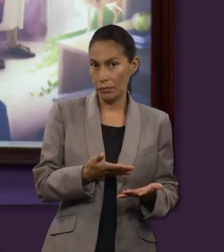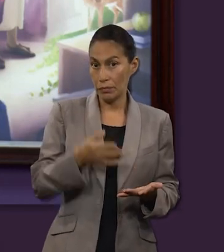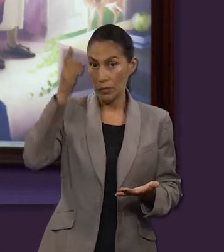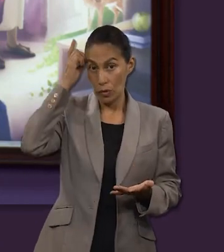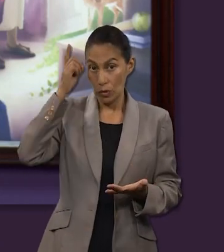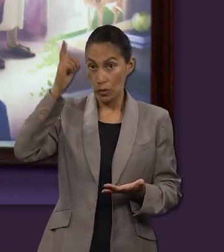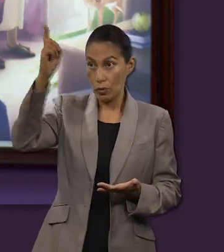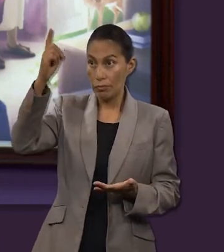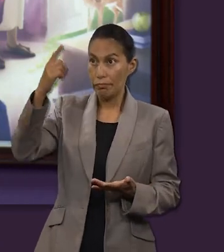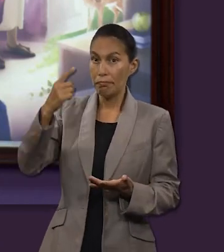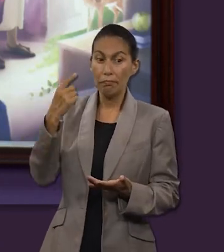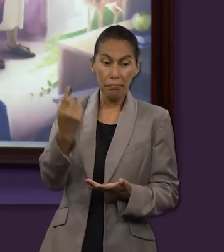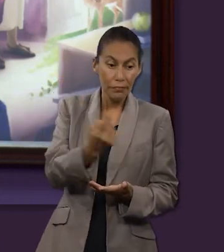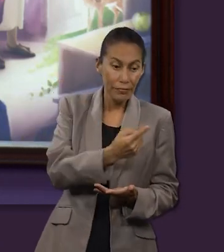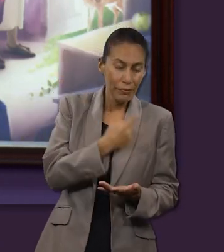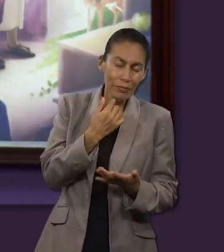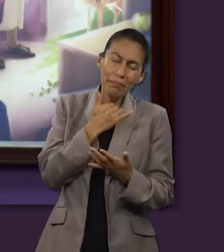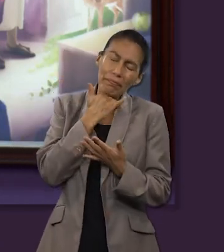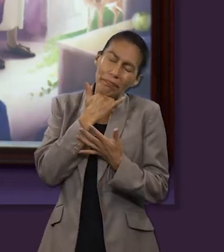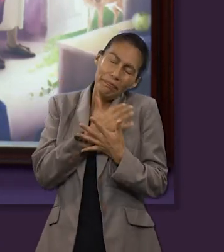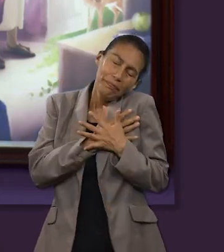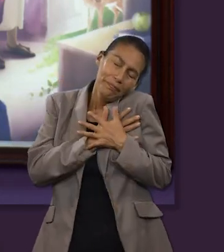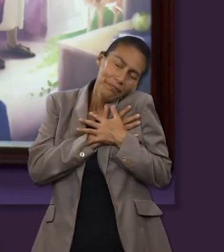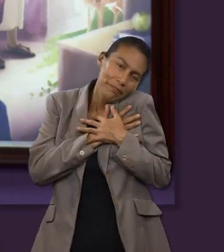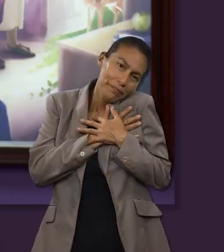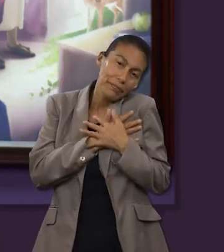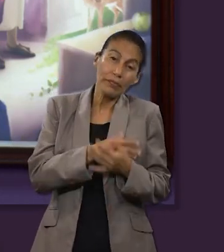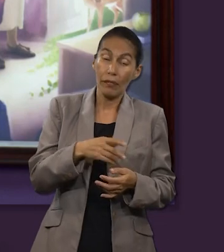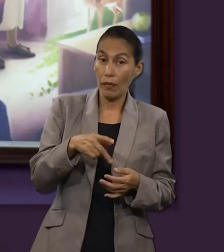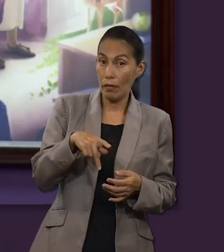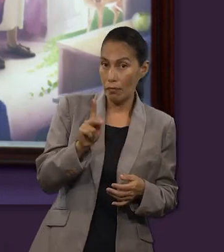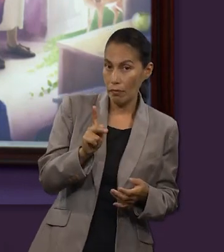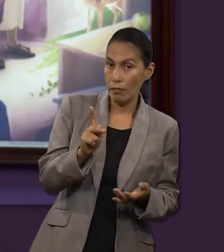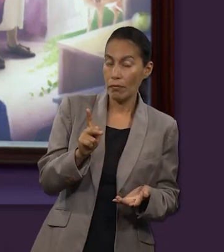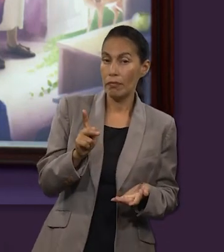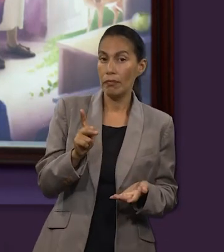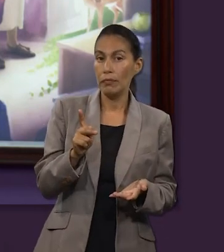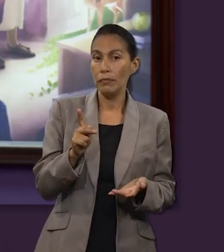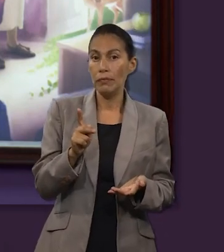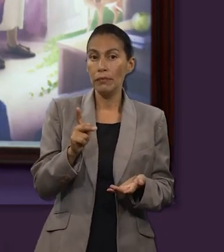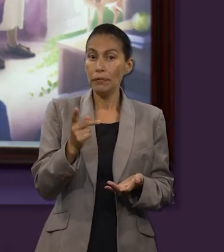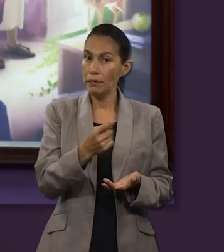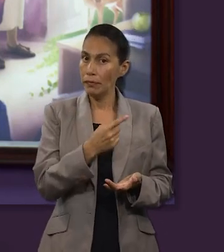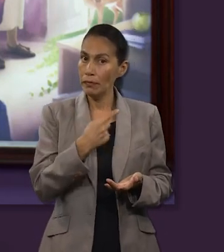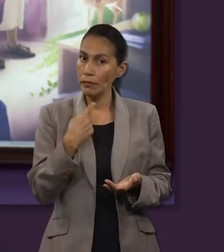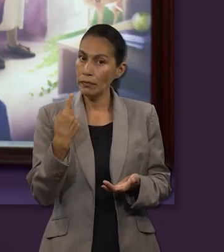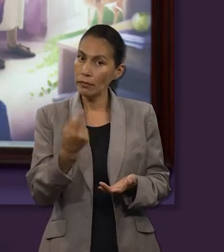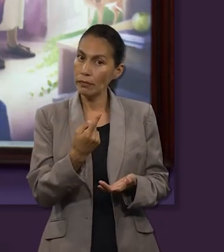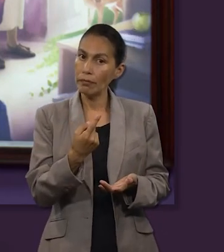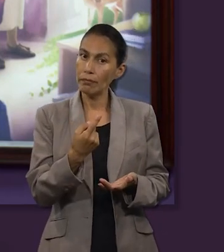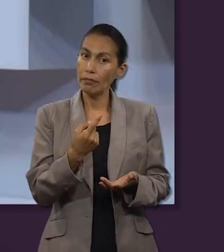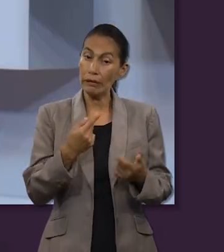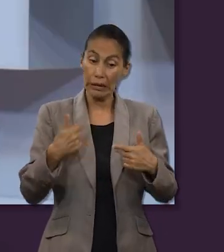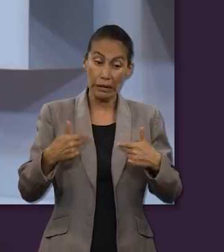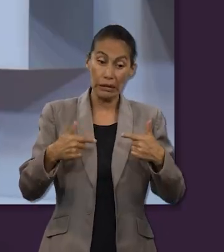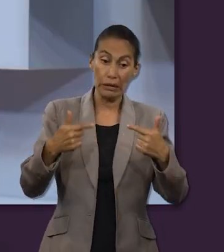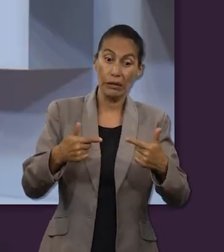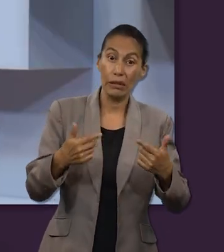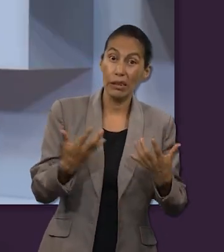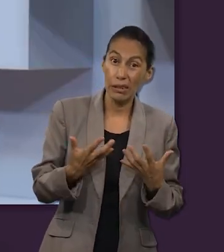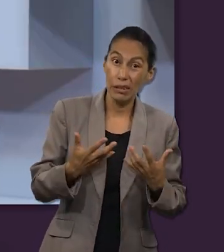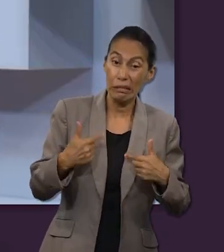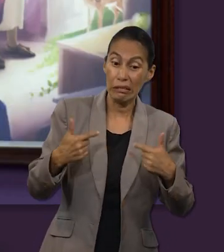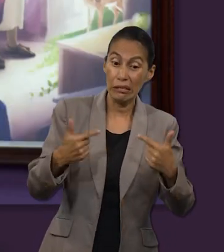que Él nos perdona, que Él nos ama, pero que en algún momento tendremos que enfrentar las